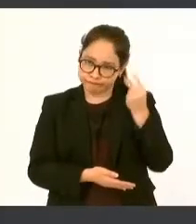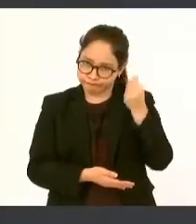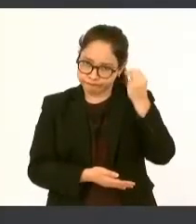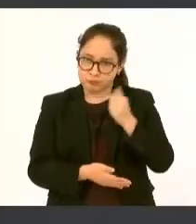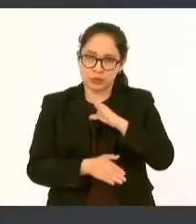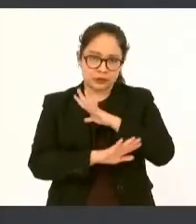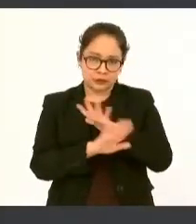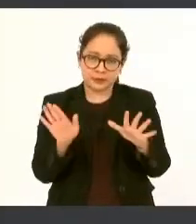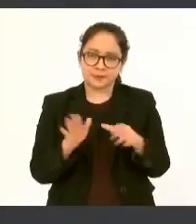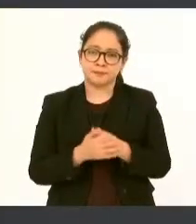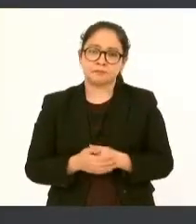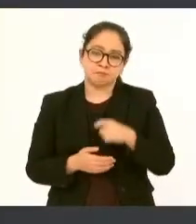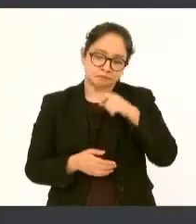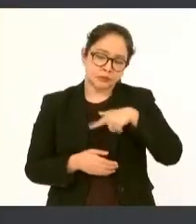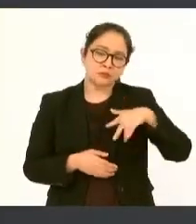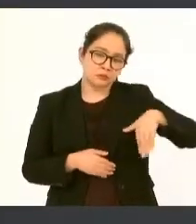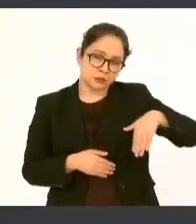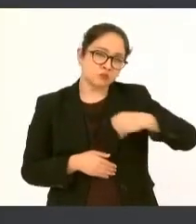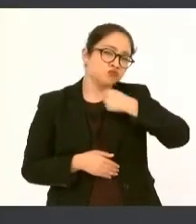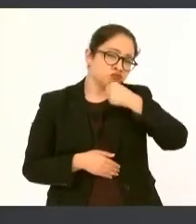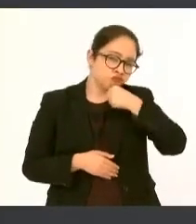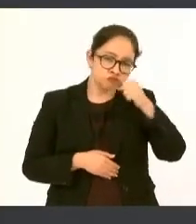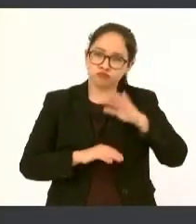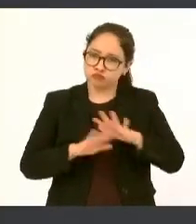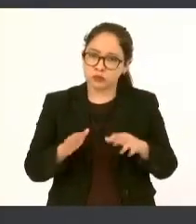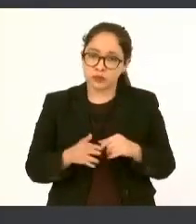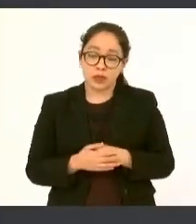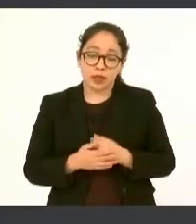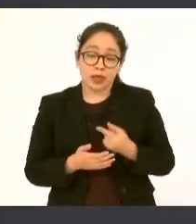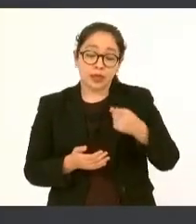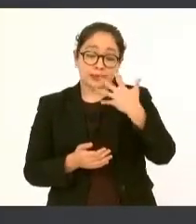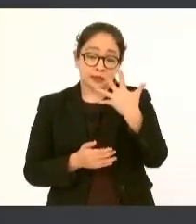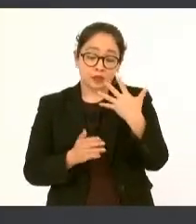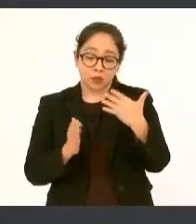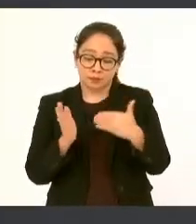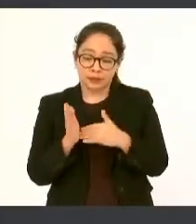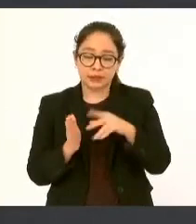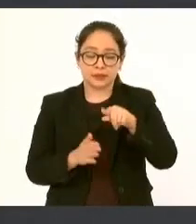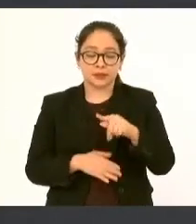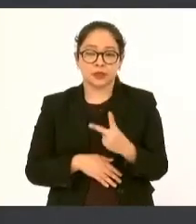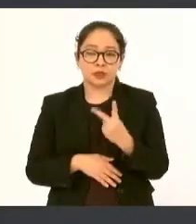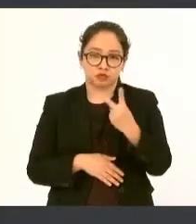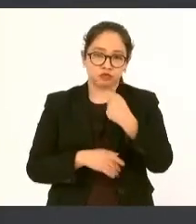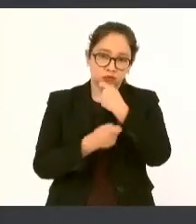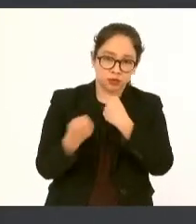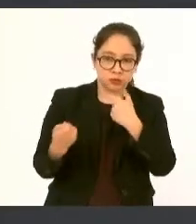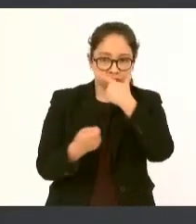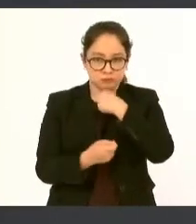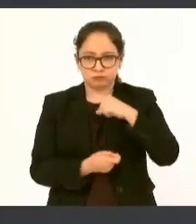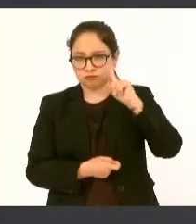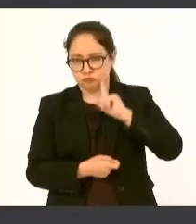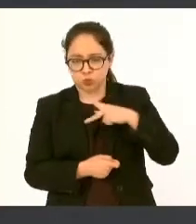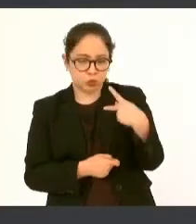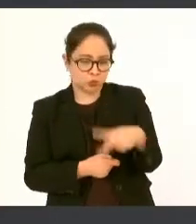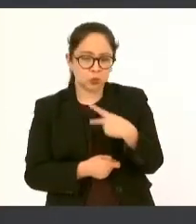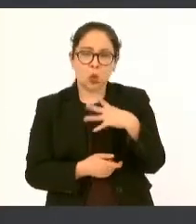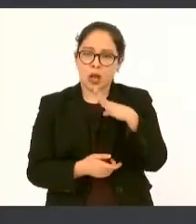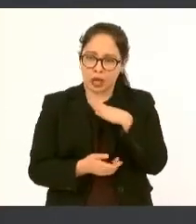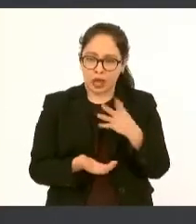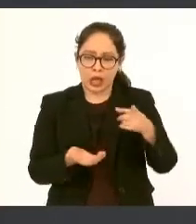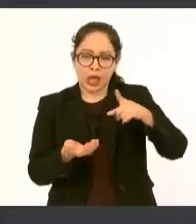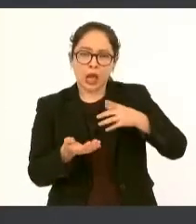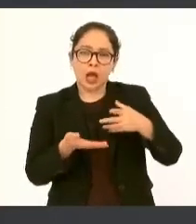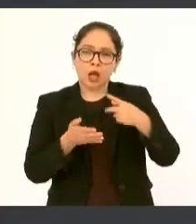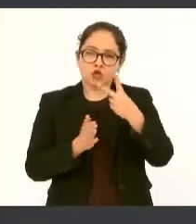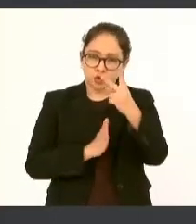aquí 5.072 niñas y niños tienen también becas para